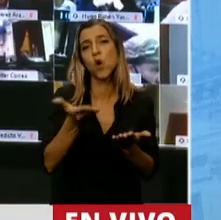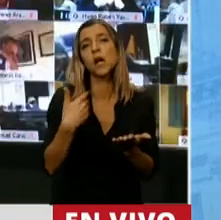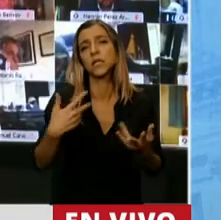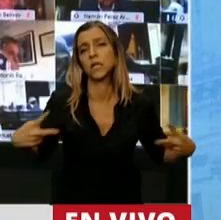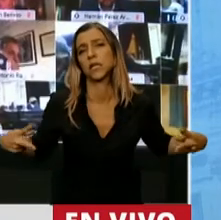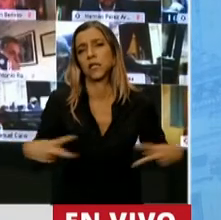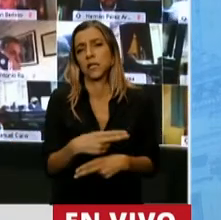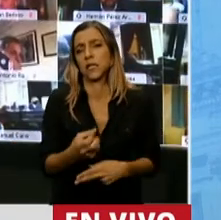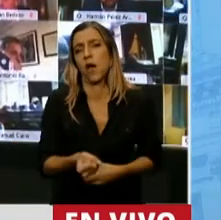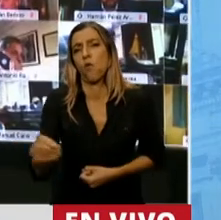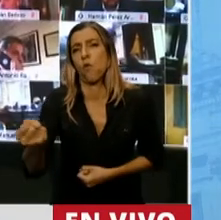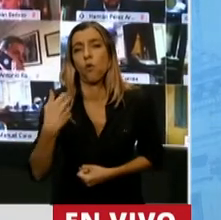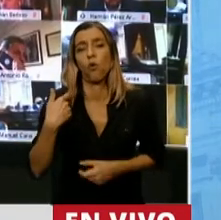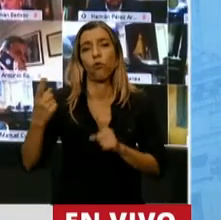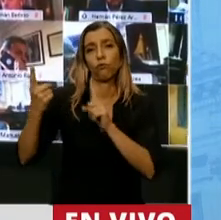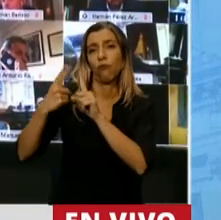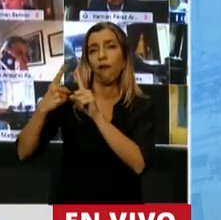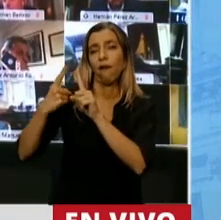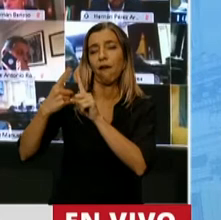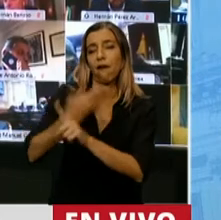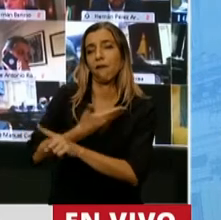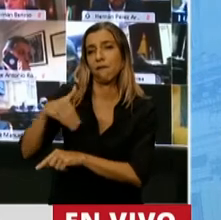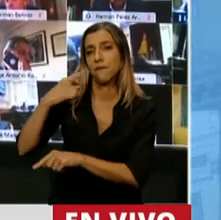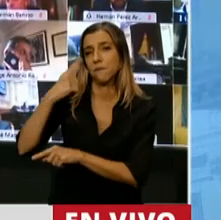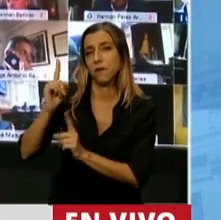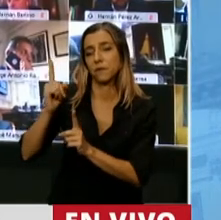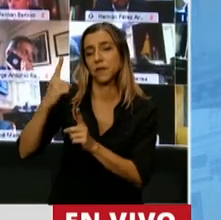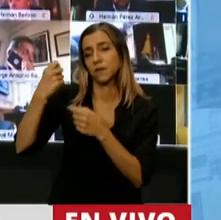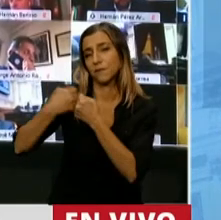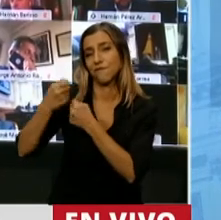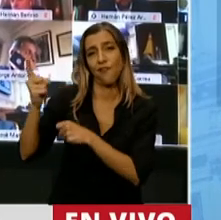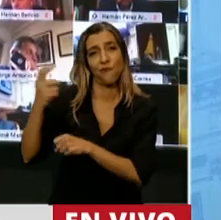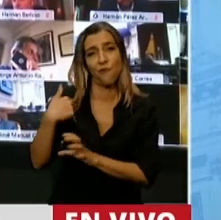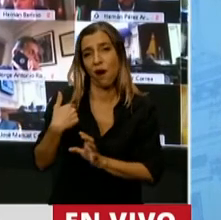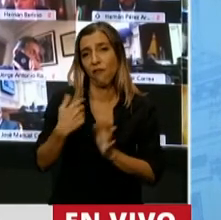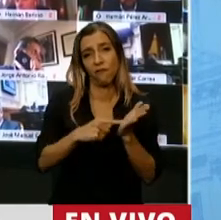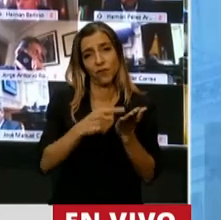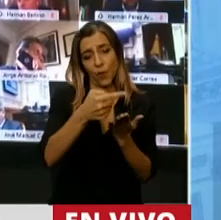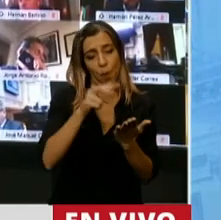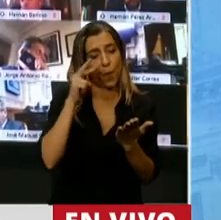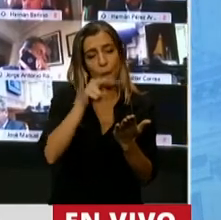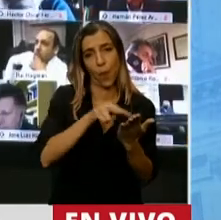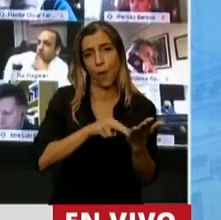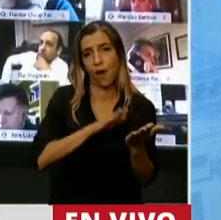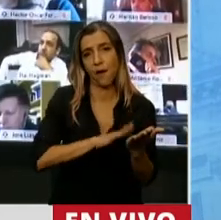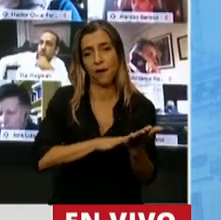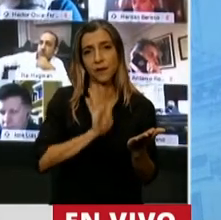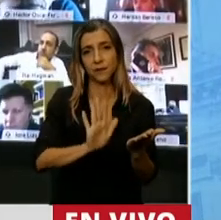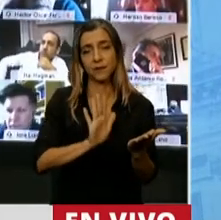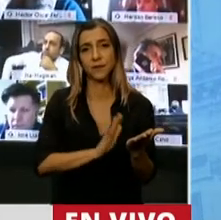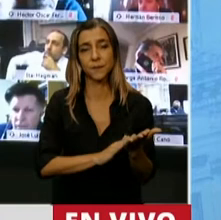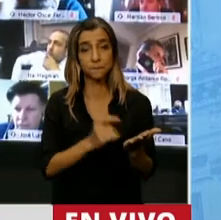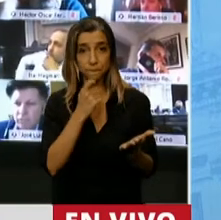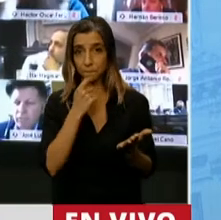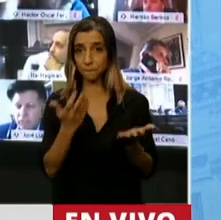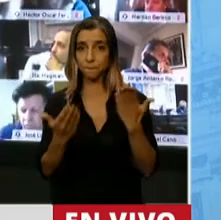negociación y del acuerdo con el Fondo Monetario Internacional. Y si comparamos el presupuesto